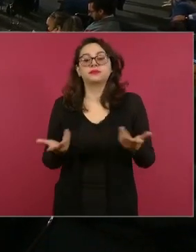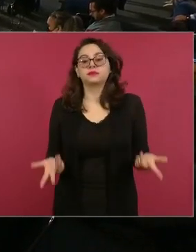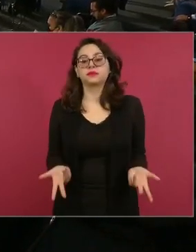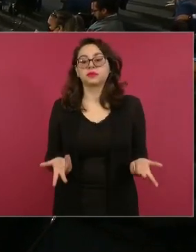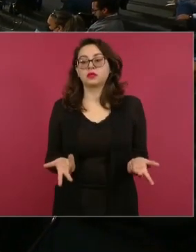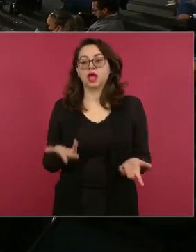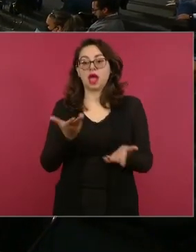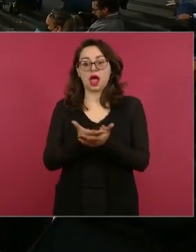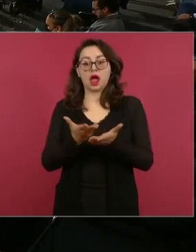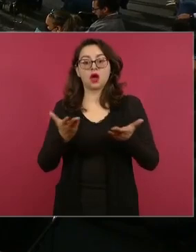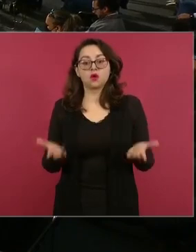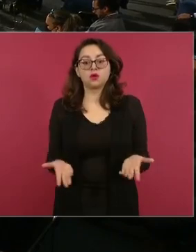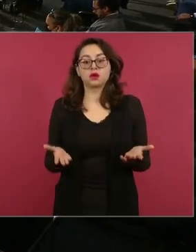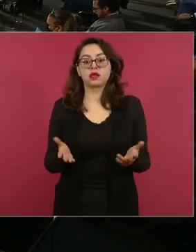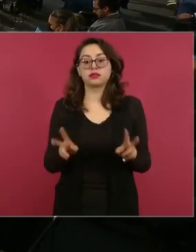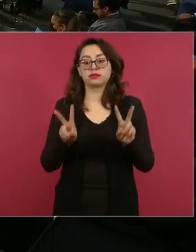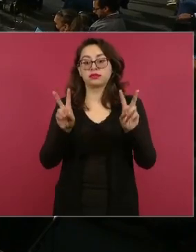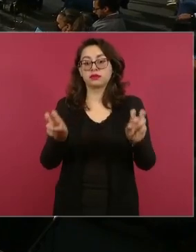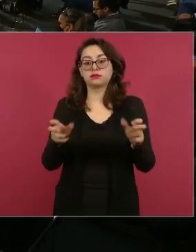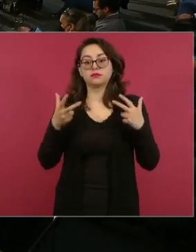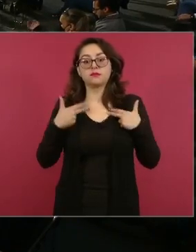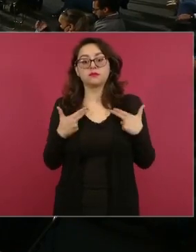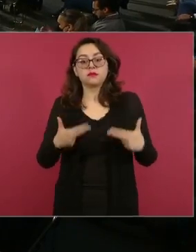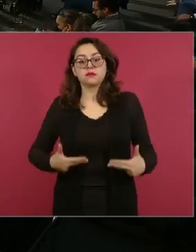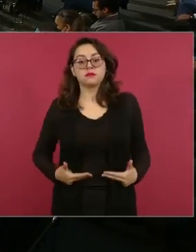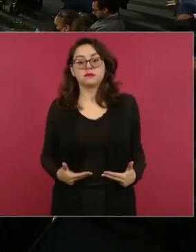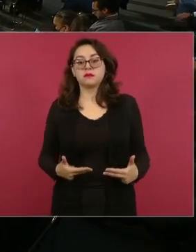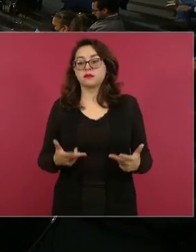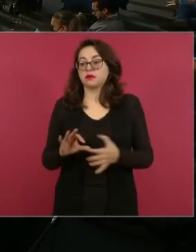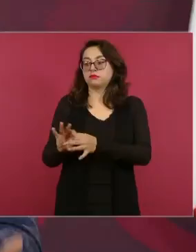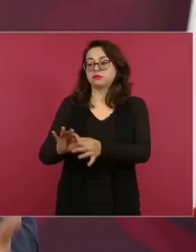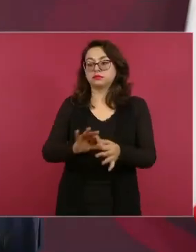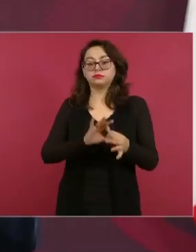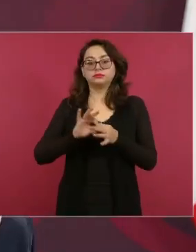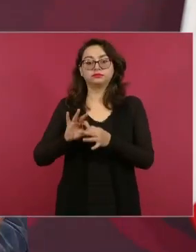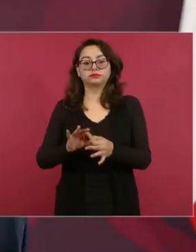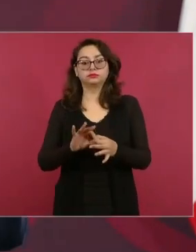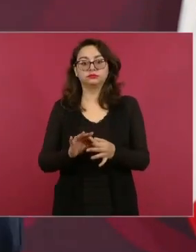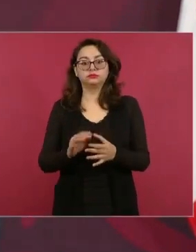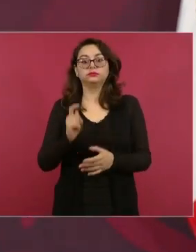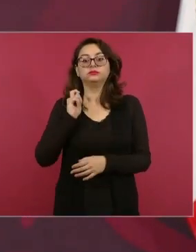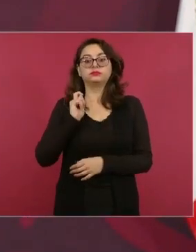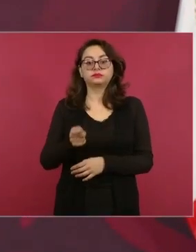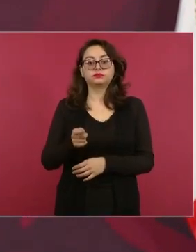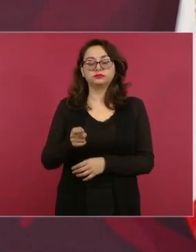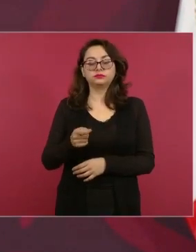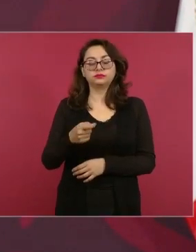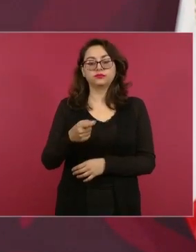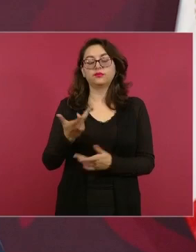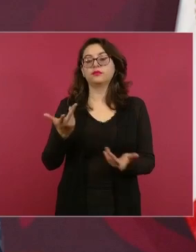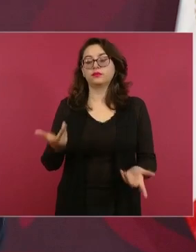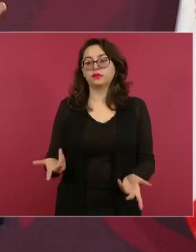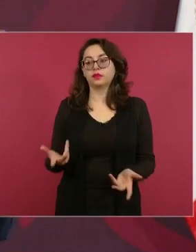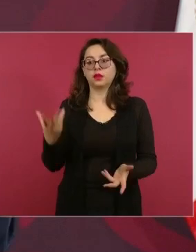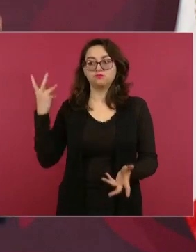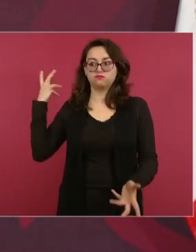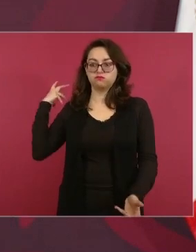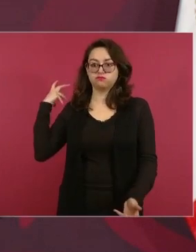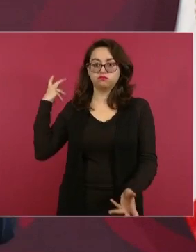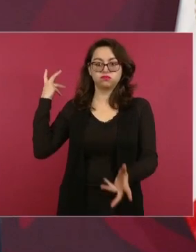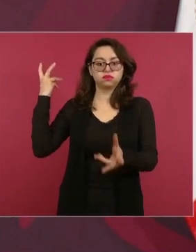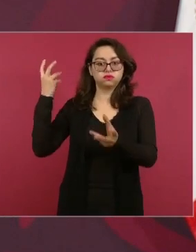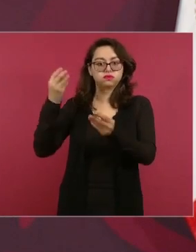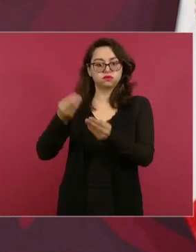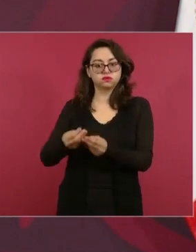humanismo mexicano? Es el México profundo con su grandeza